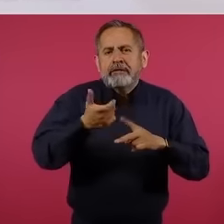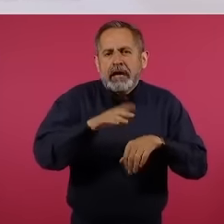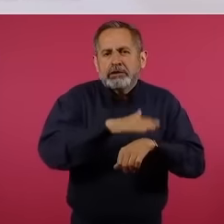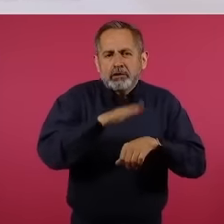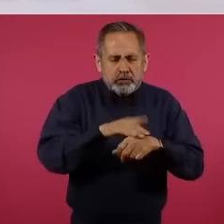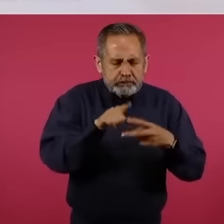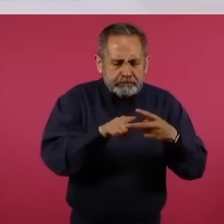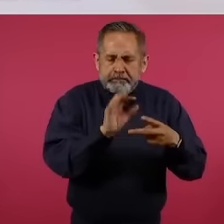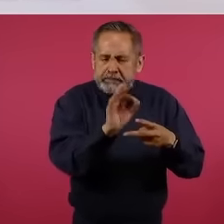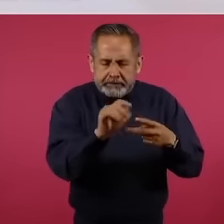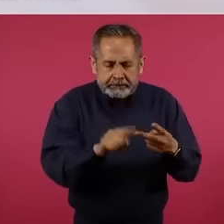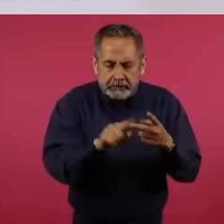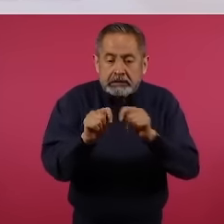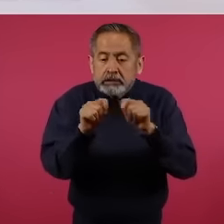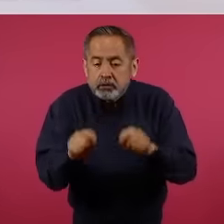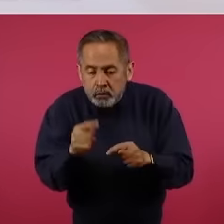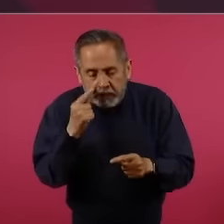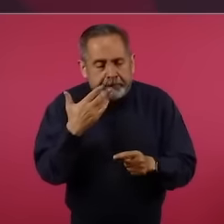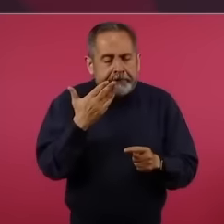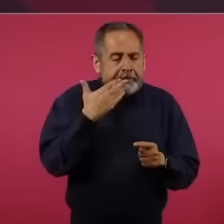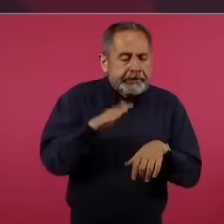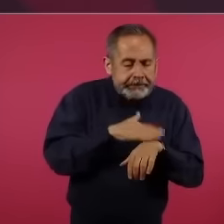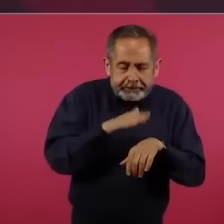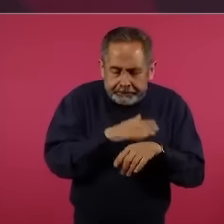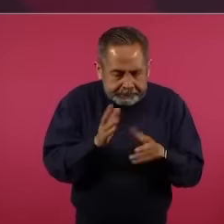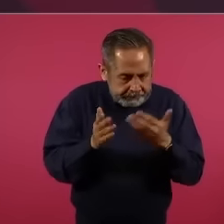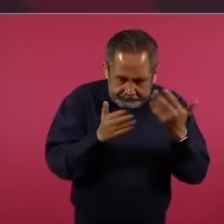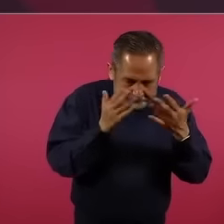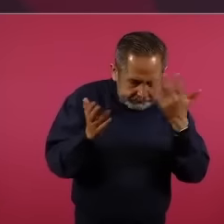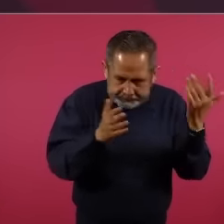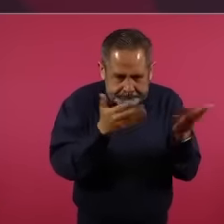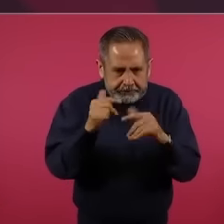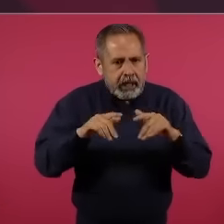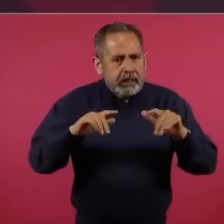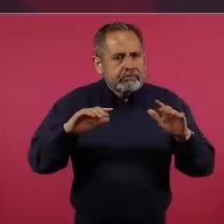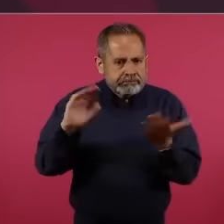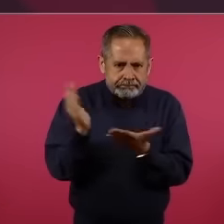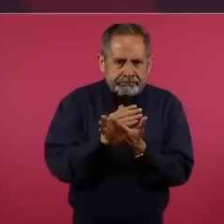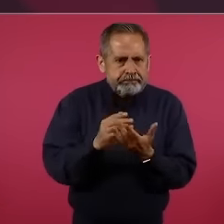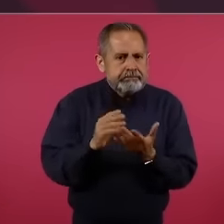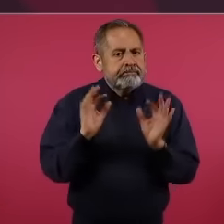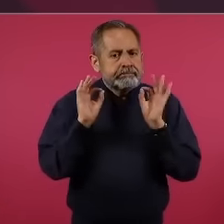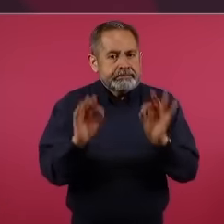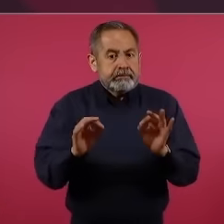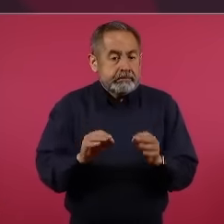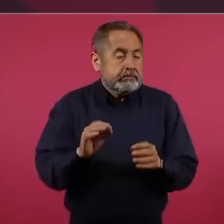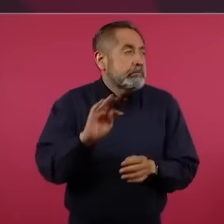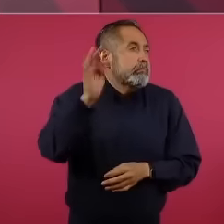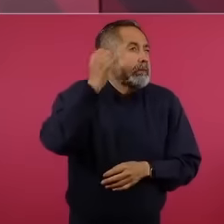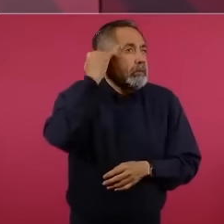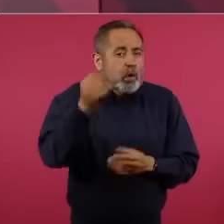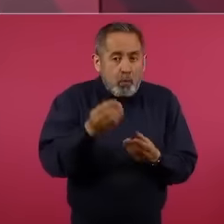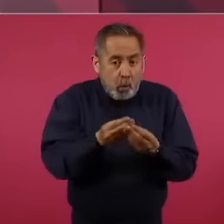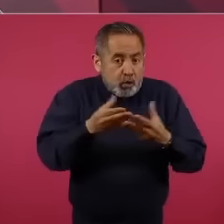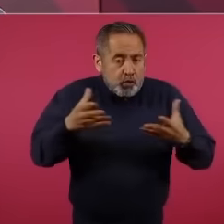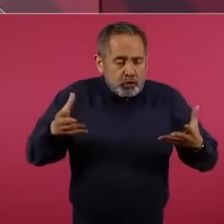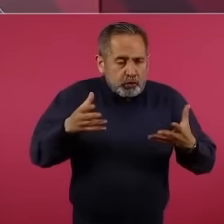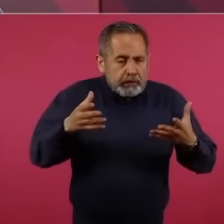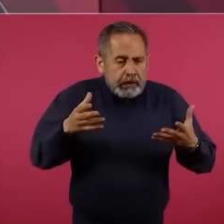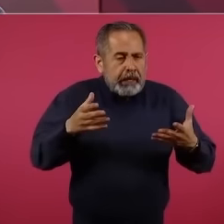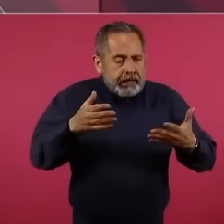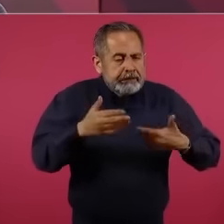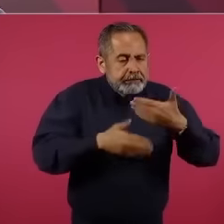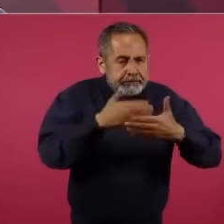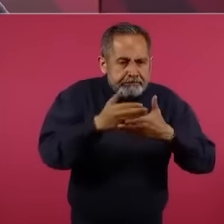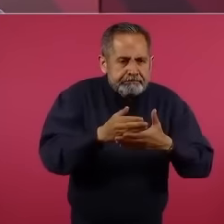recibidos, muchos ya, si son muchos, van a un